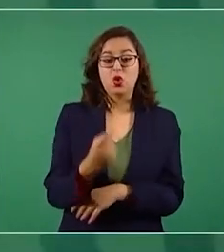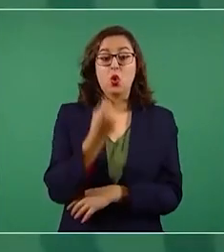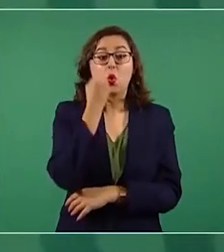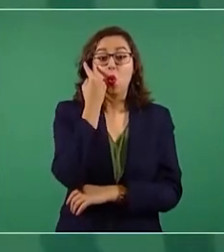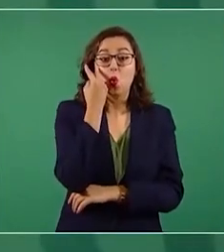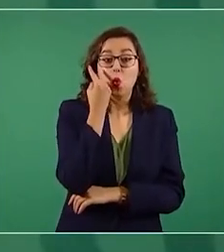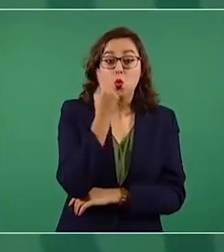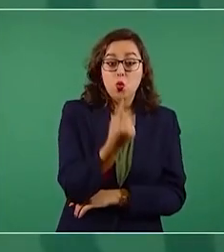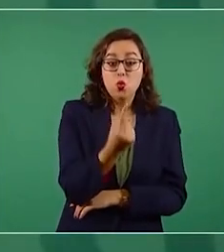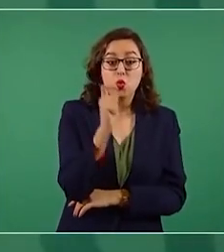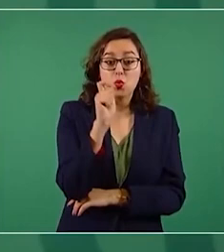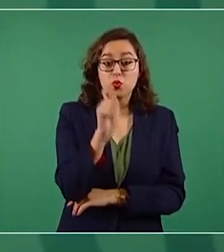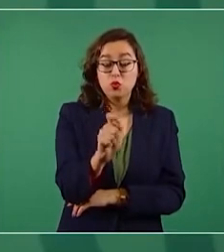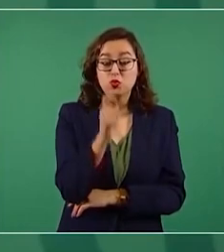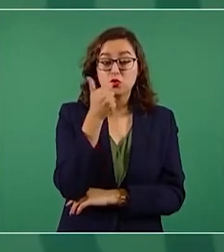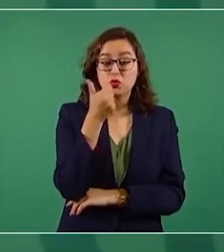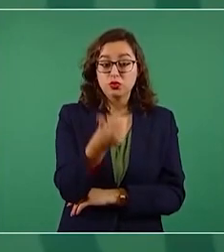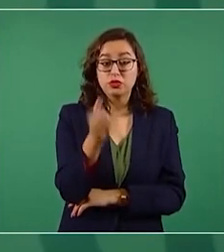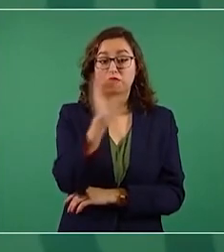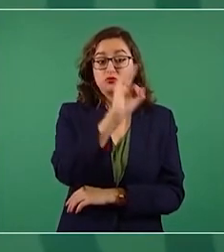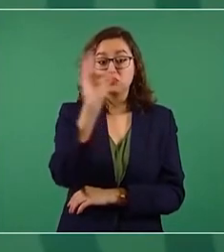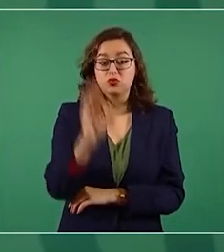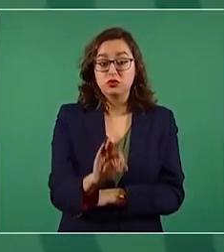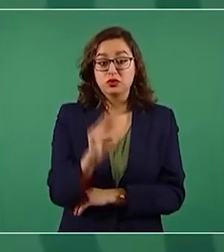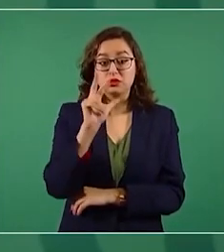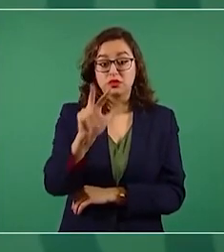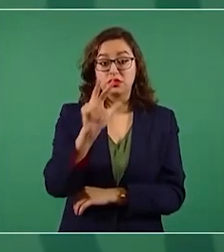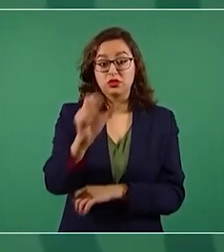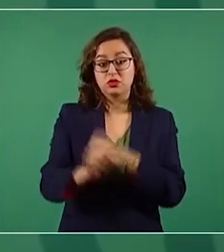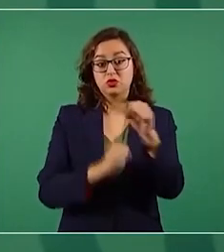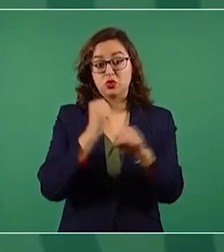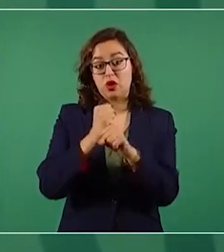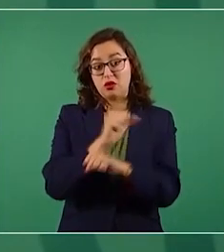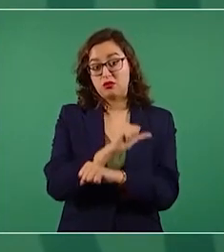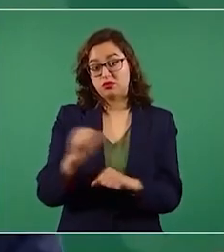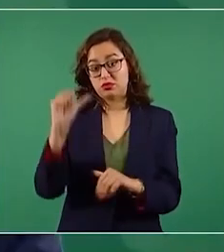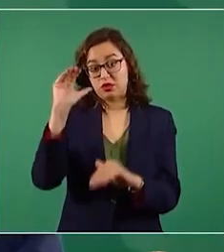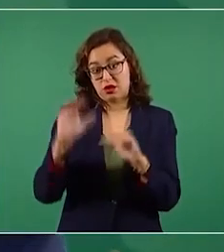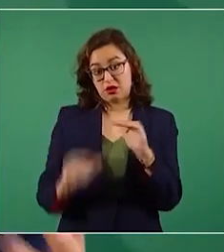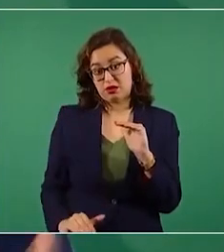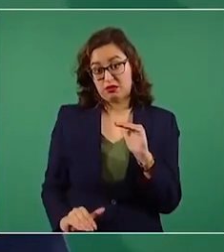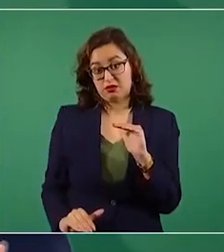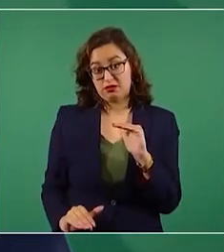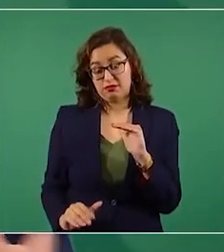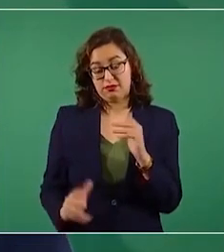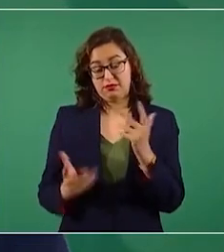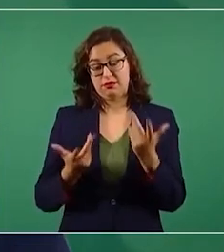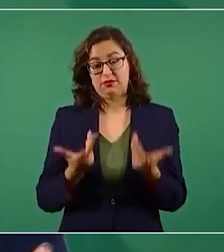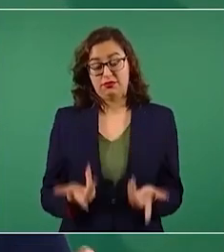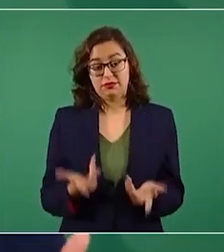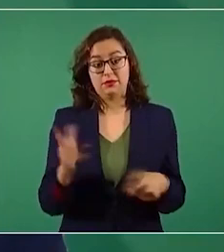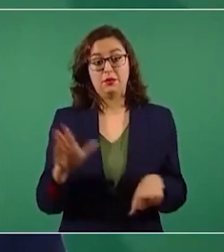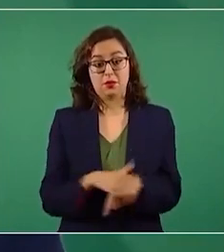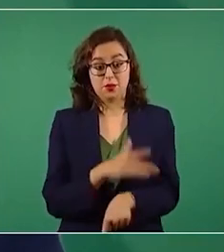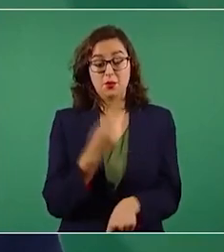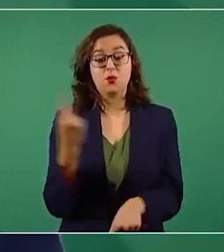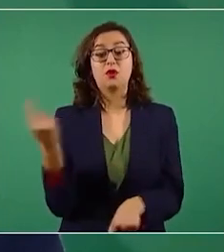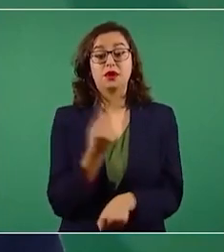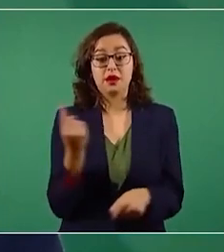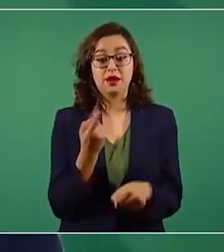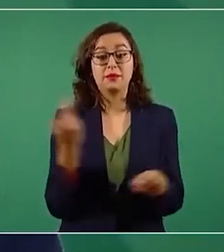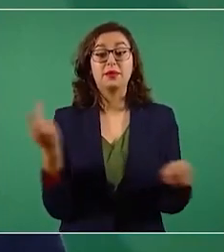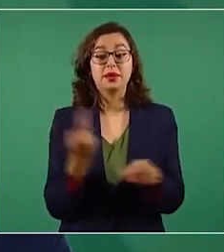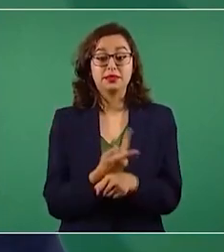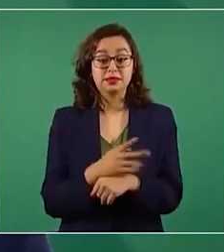del 1.6% son menores de 18 años. ¿Por qué razón? Porque en ese segmento de la